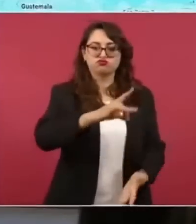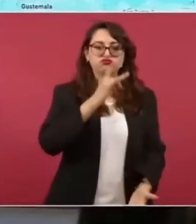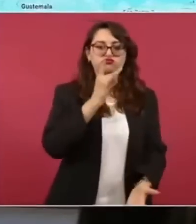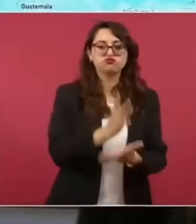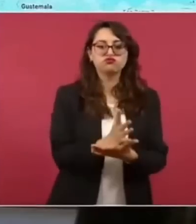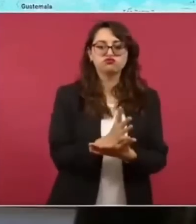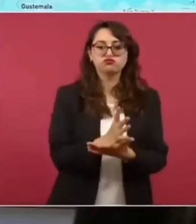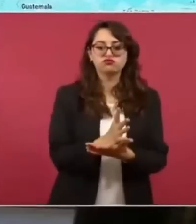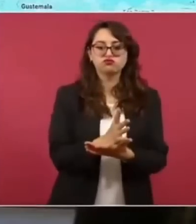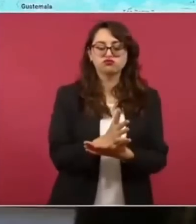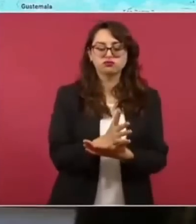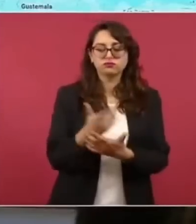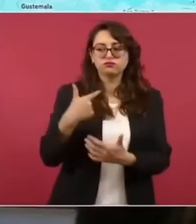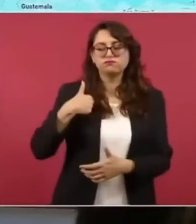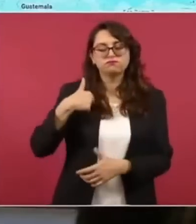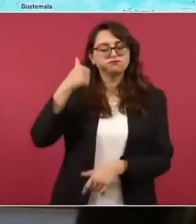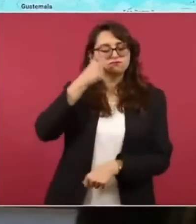eso